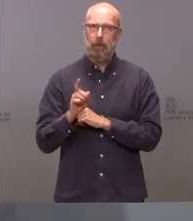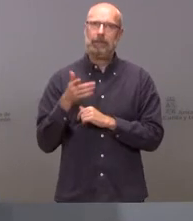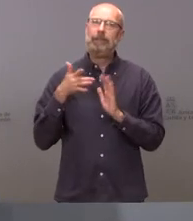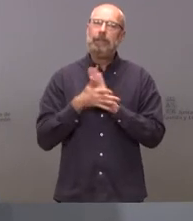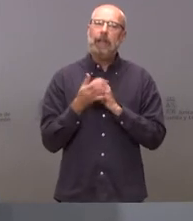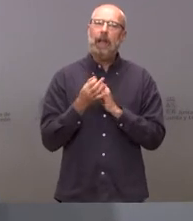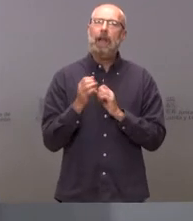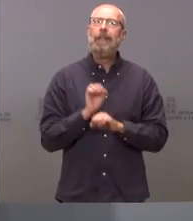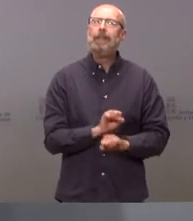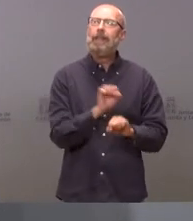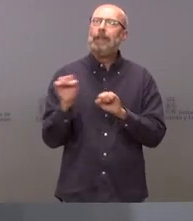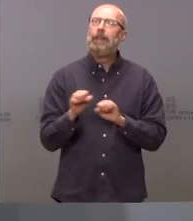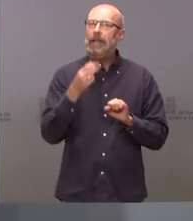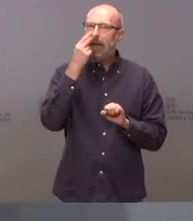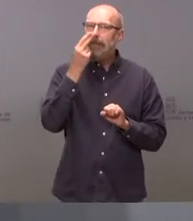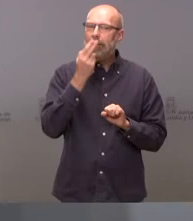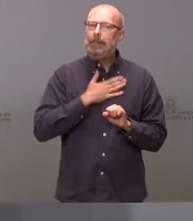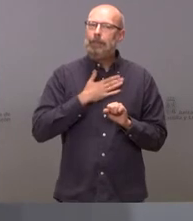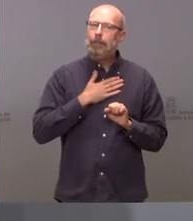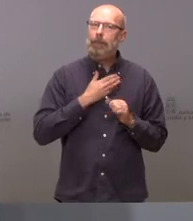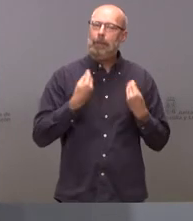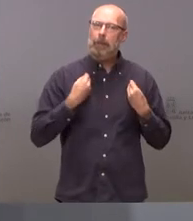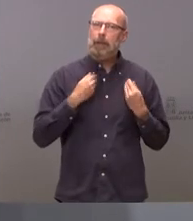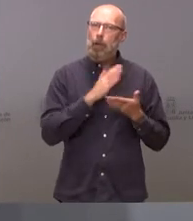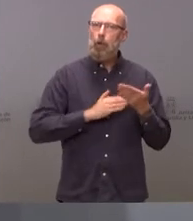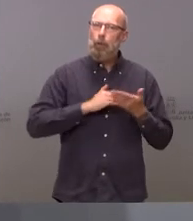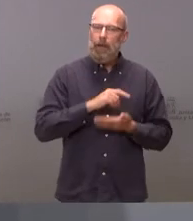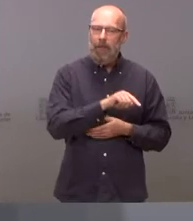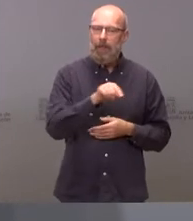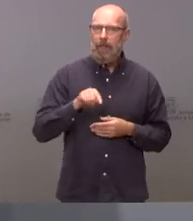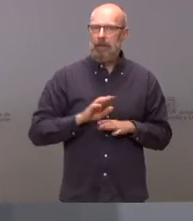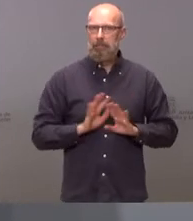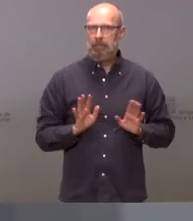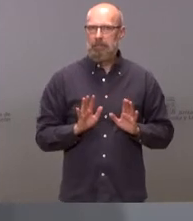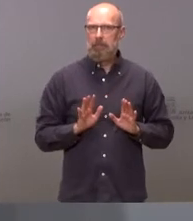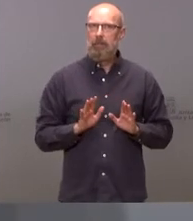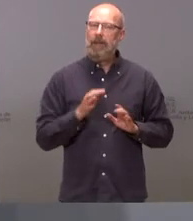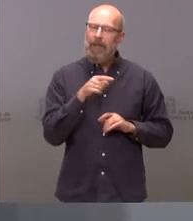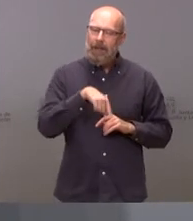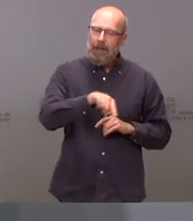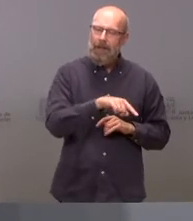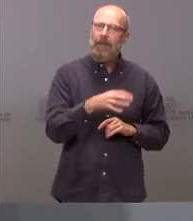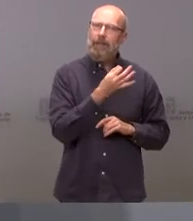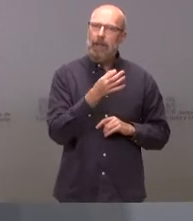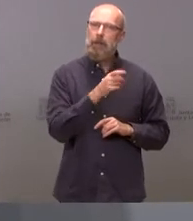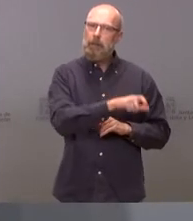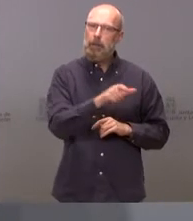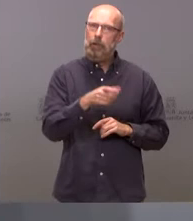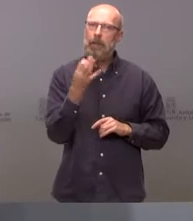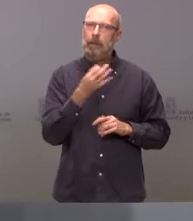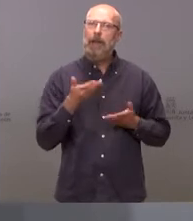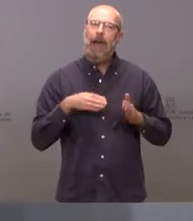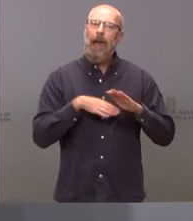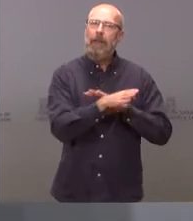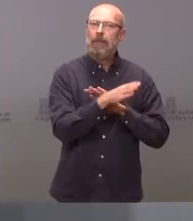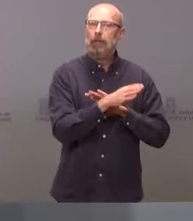intereses de los ciudadanos que viven en estas comunidades que tienen que tener garantizado el acceso a los servicios públicos en condiciones de